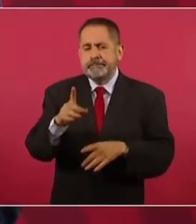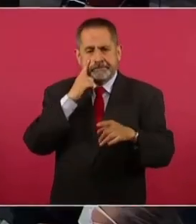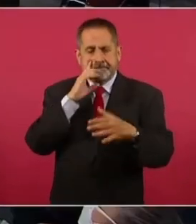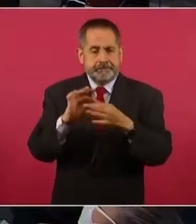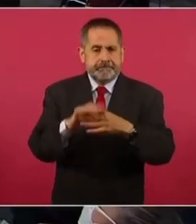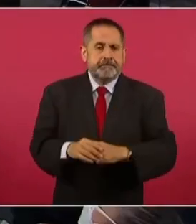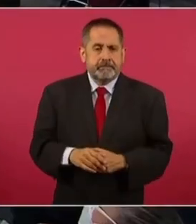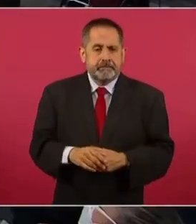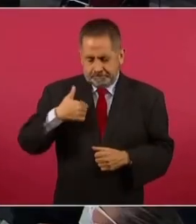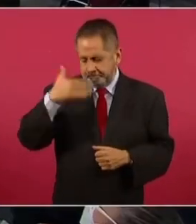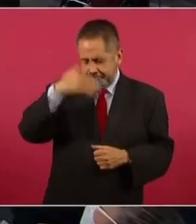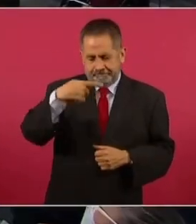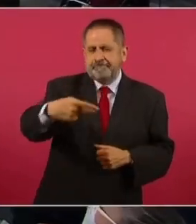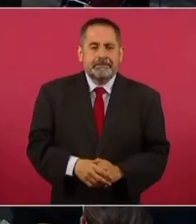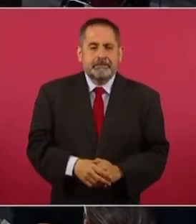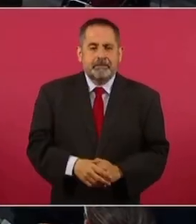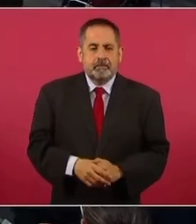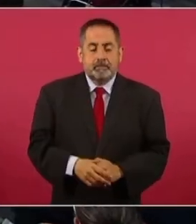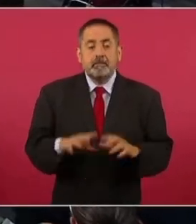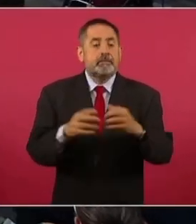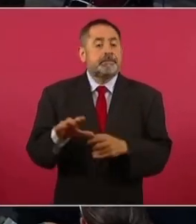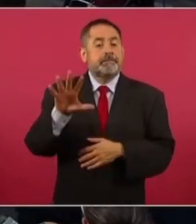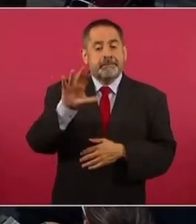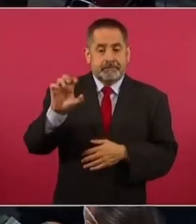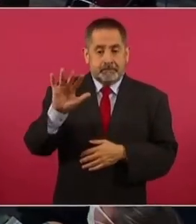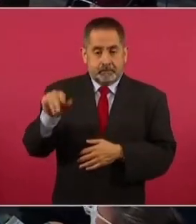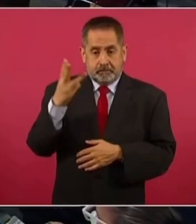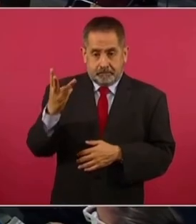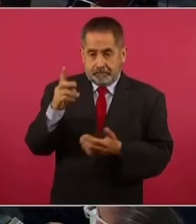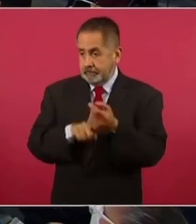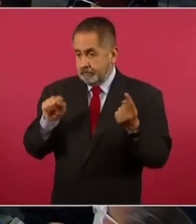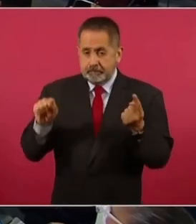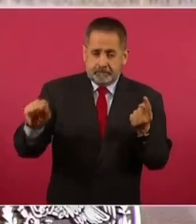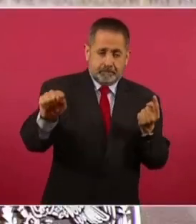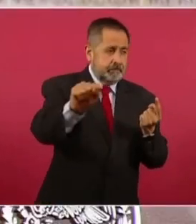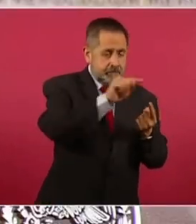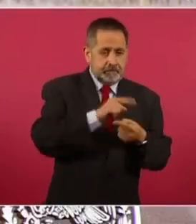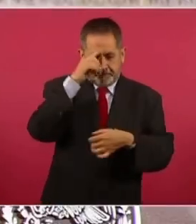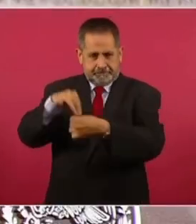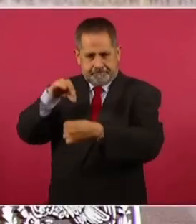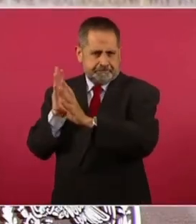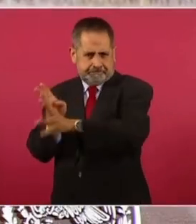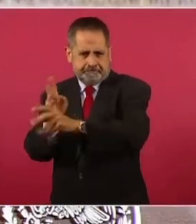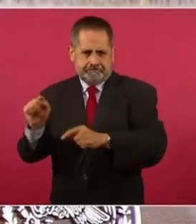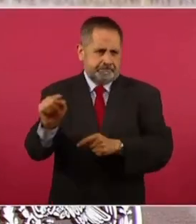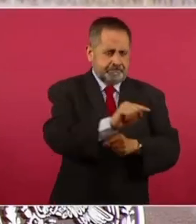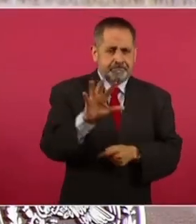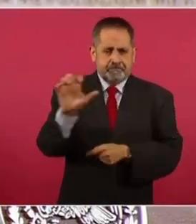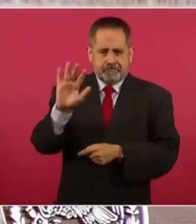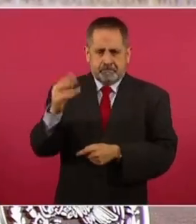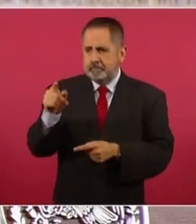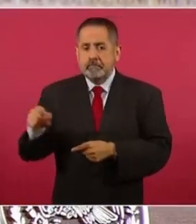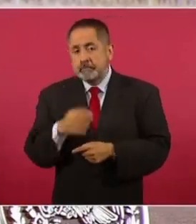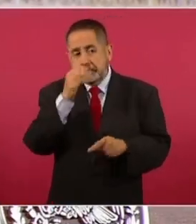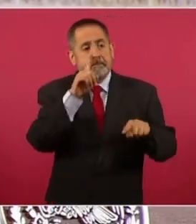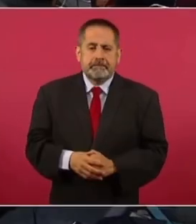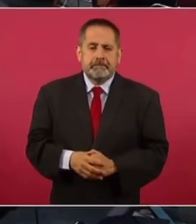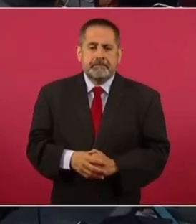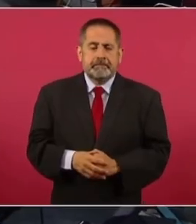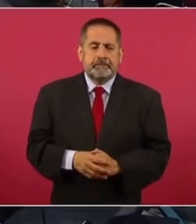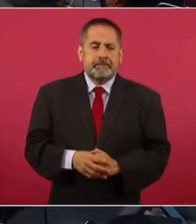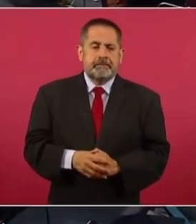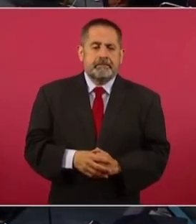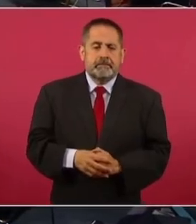mire, como sabía que me iban a preguntar sobre eso, de 553 centros de votación, solo se cancelaron 19,